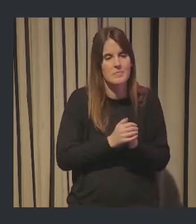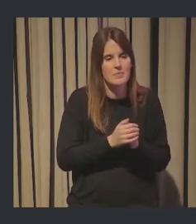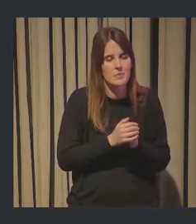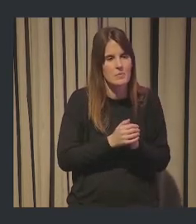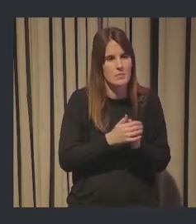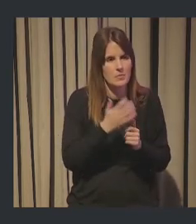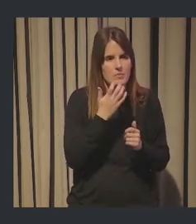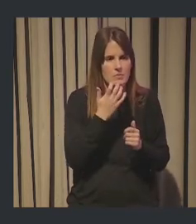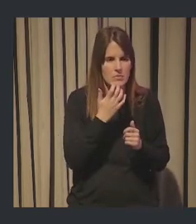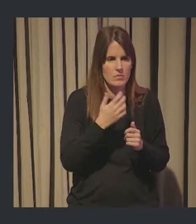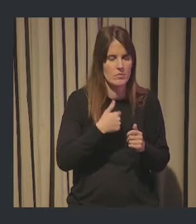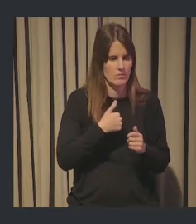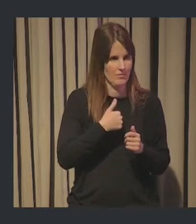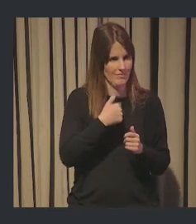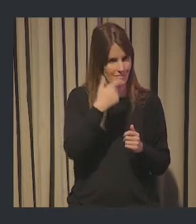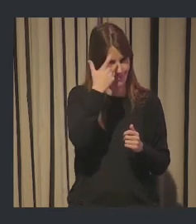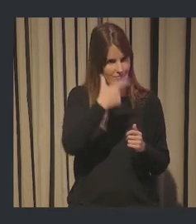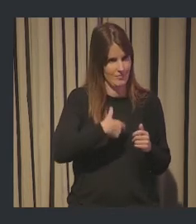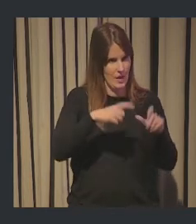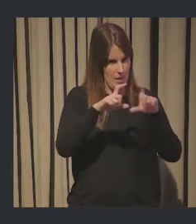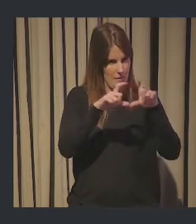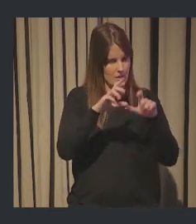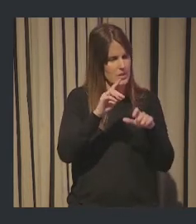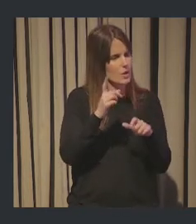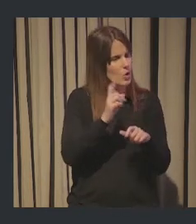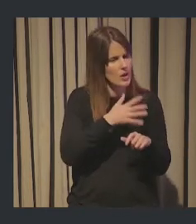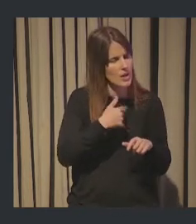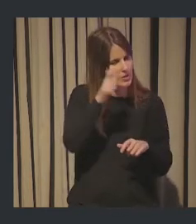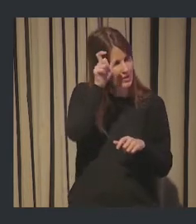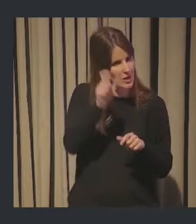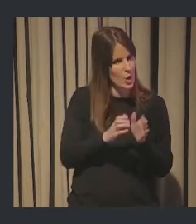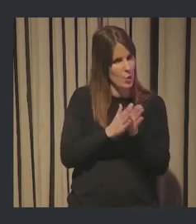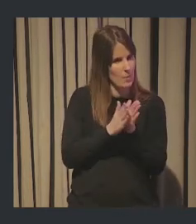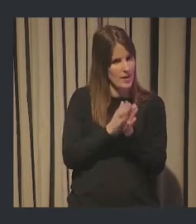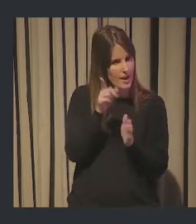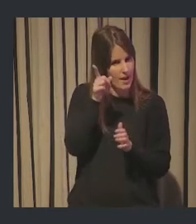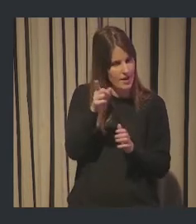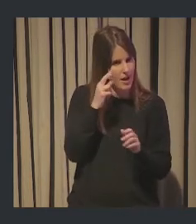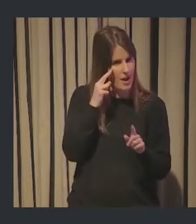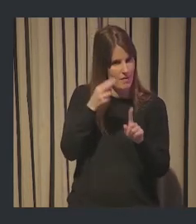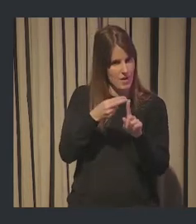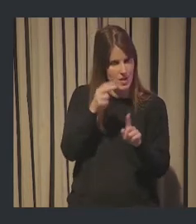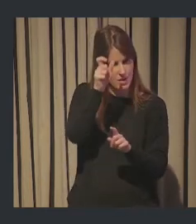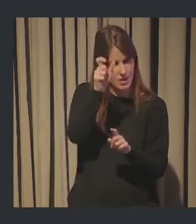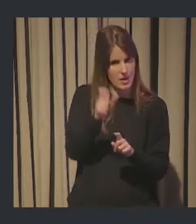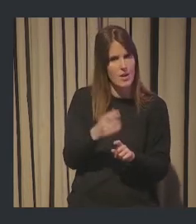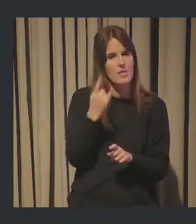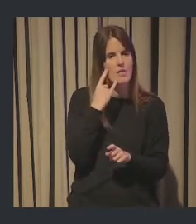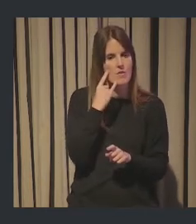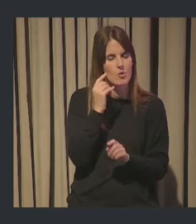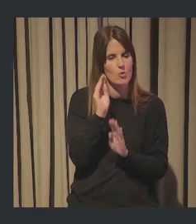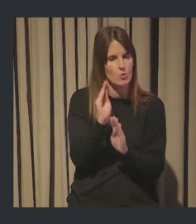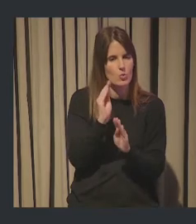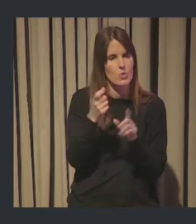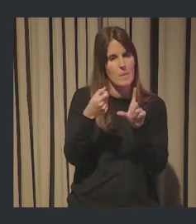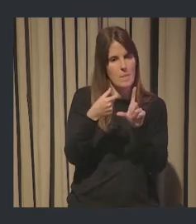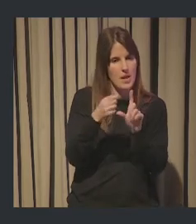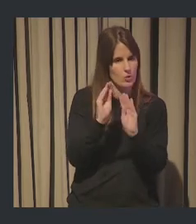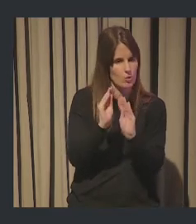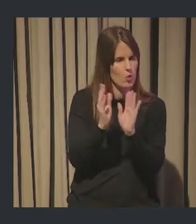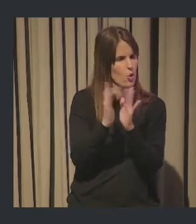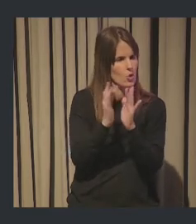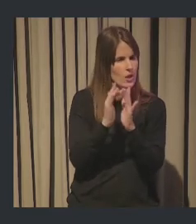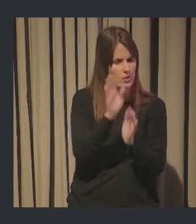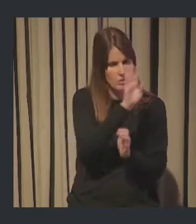que digamos que llegamos a Inovasque. Queremos que lleguéis a Ollana Blanco. Queremos que sepáis su teléfono y queremos que sepáis su e-mail, que tengáis un